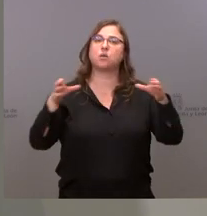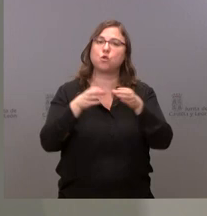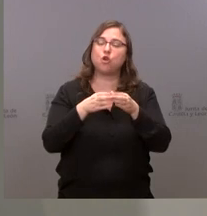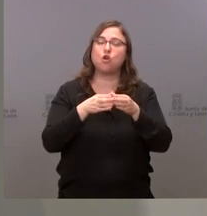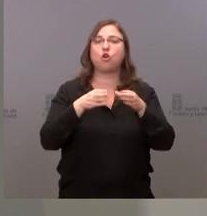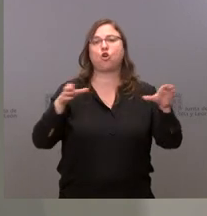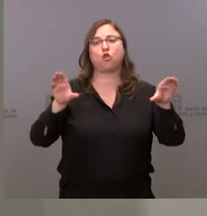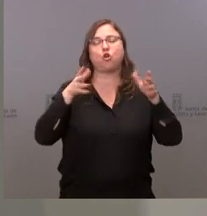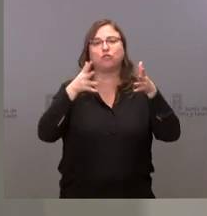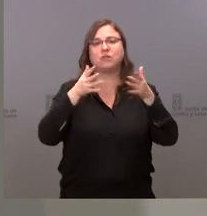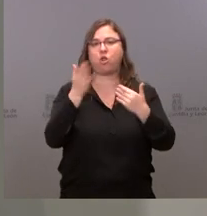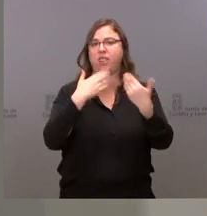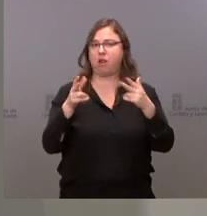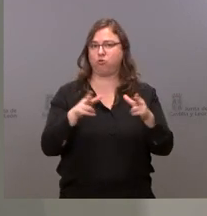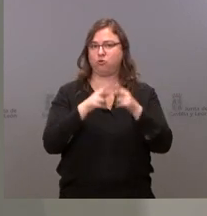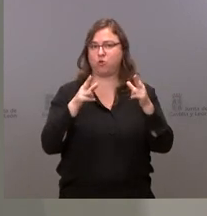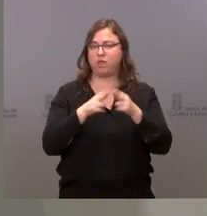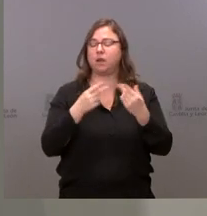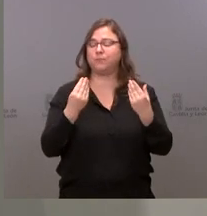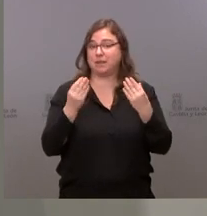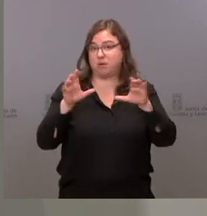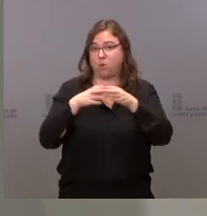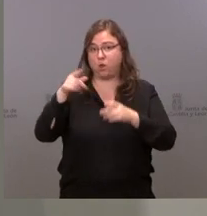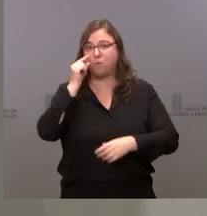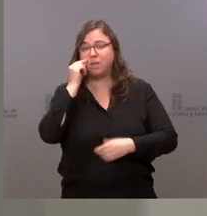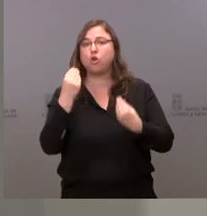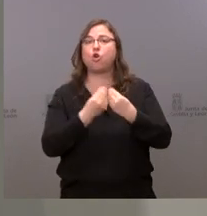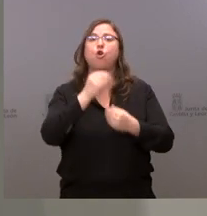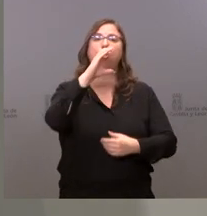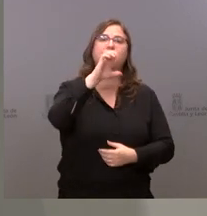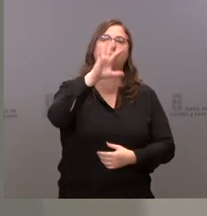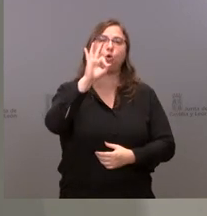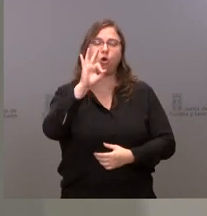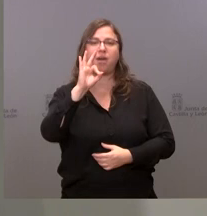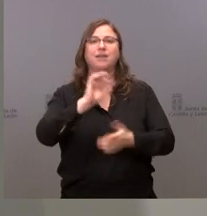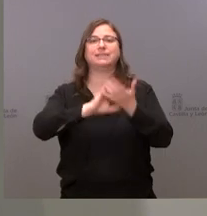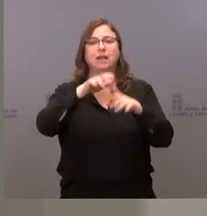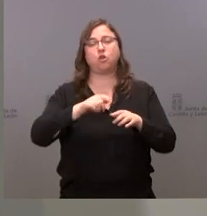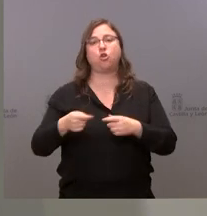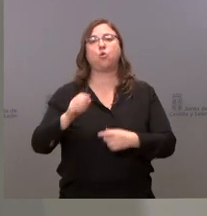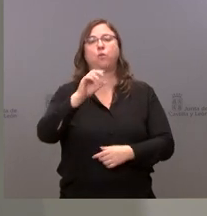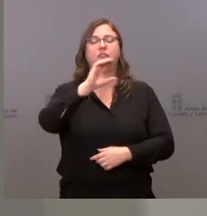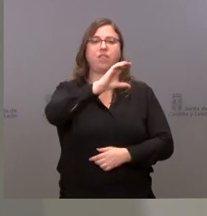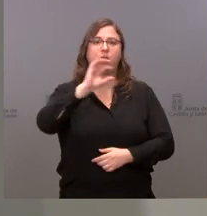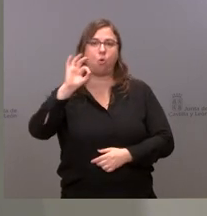del Diálogo Social, con COE Castilla y León, con Comisiones Obreras, con UGT.